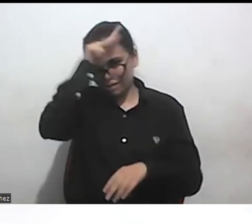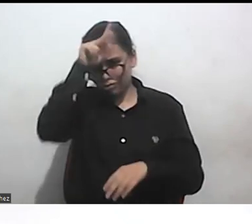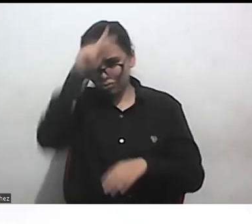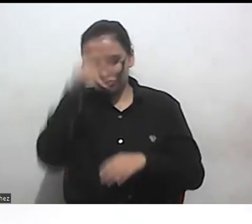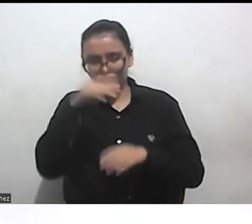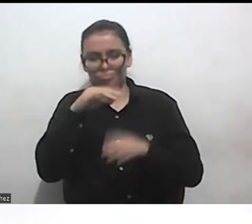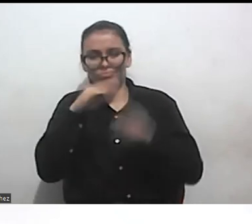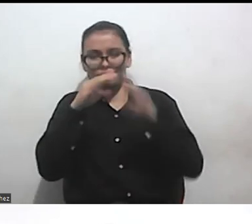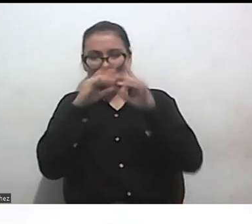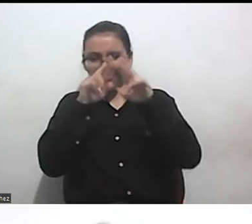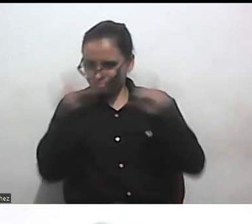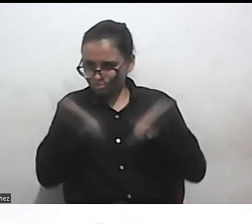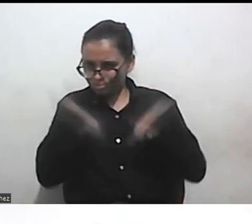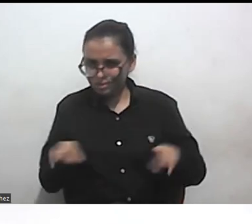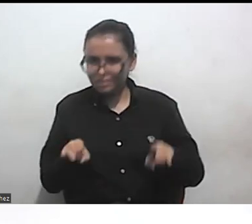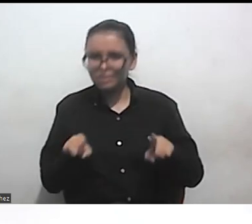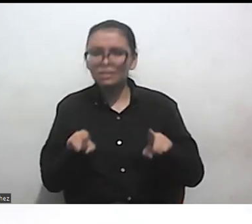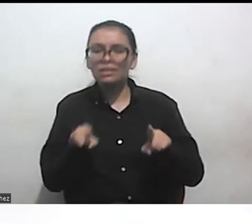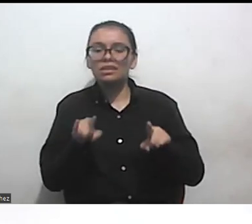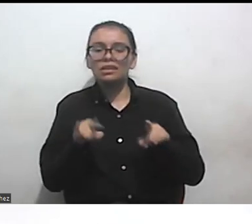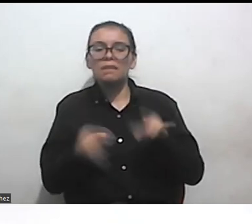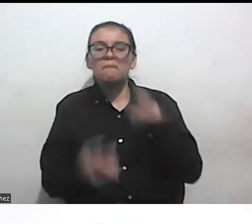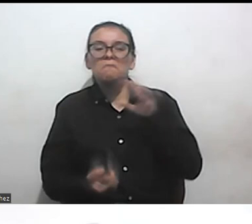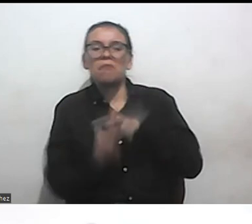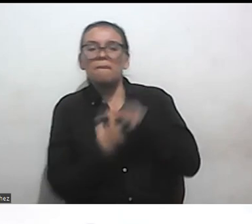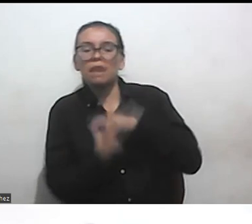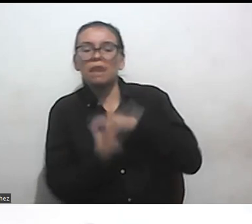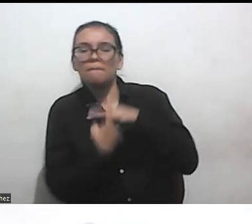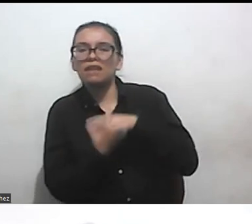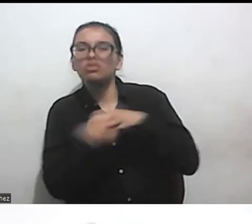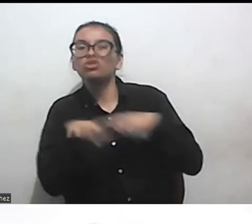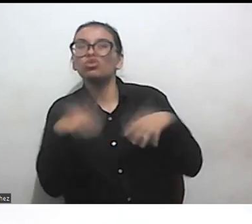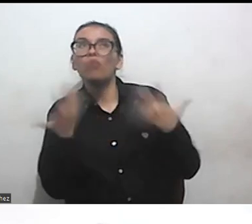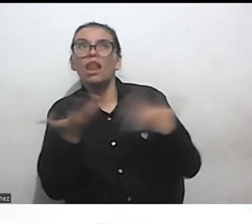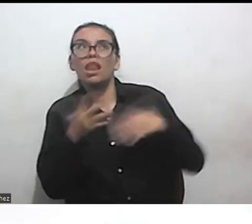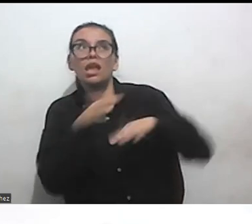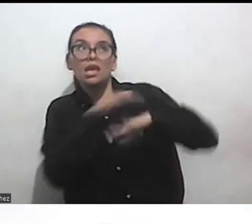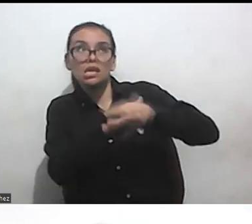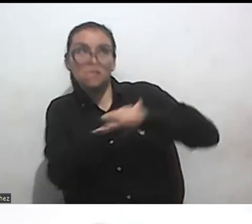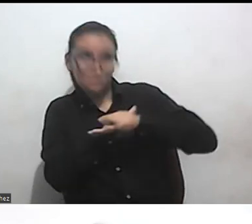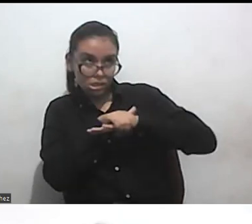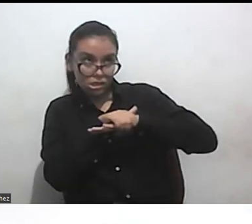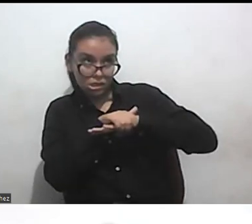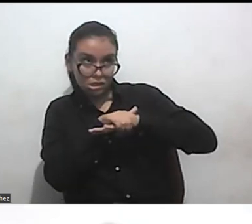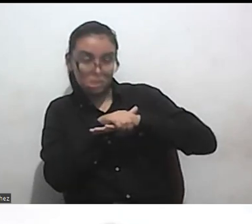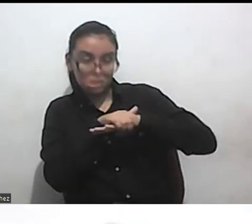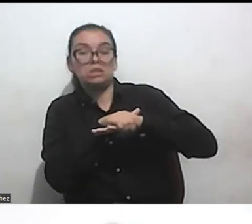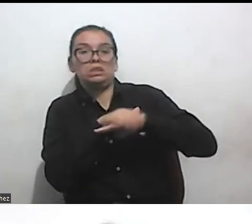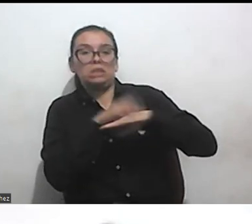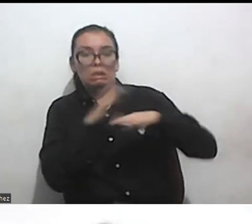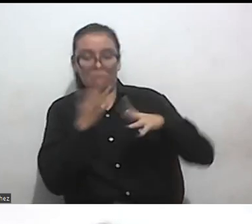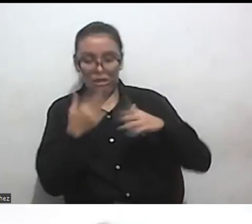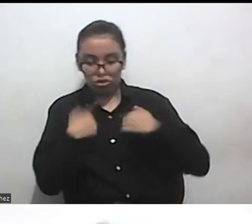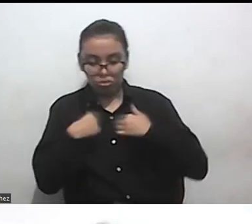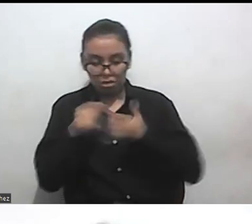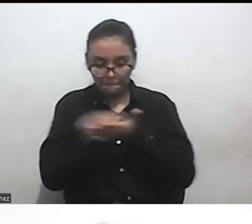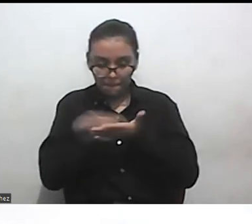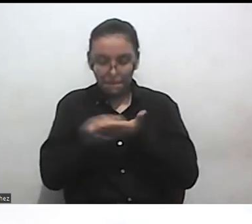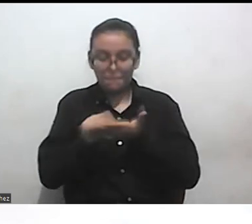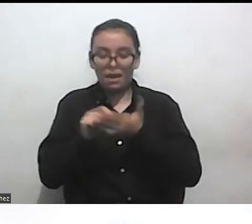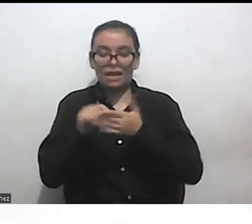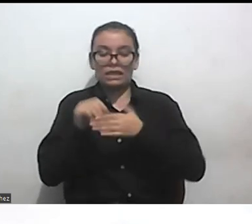todo eran en inglés y poder leer inglés y escribir en inglés y comunicarse con esas personas